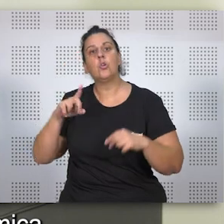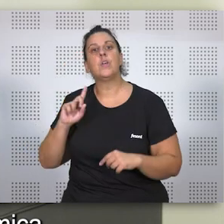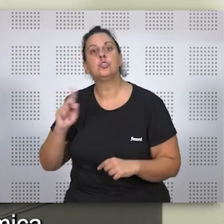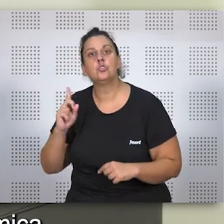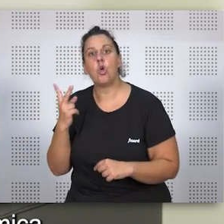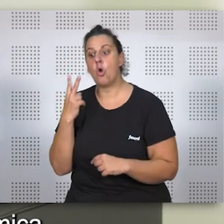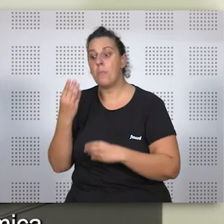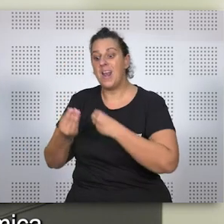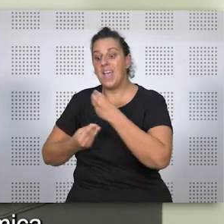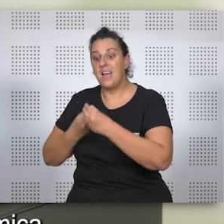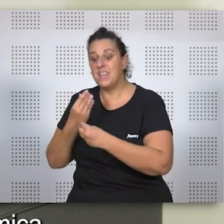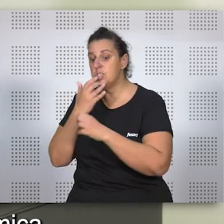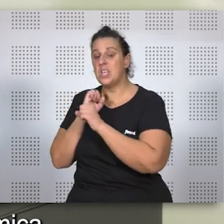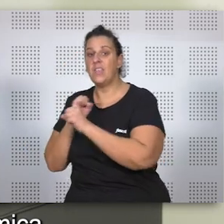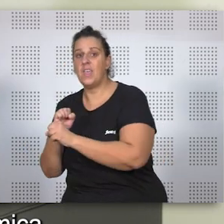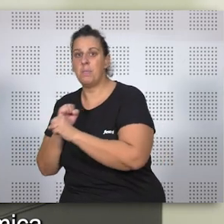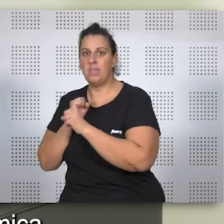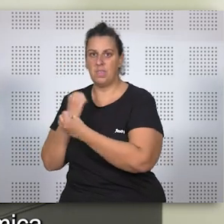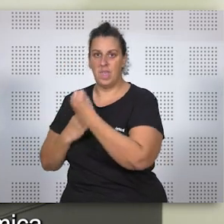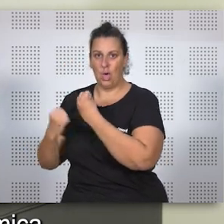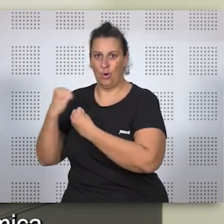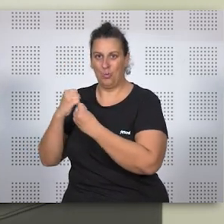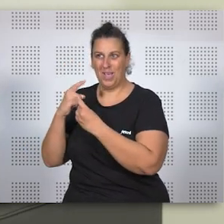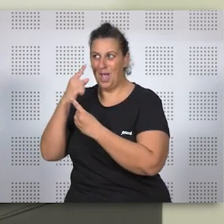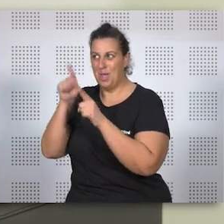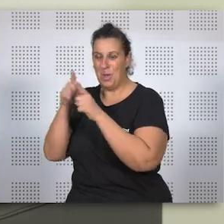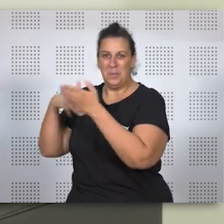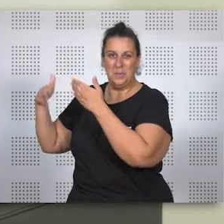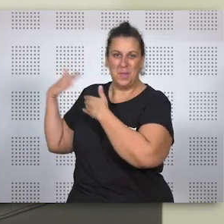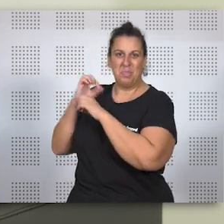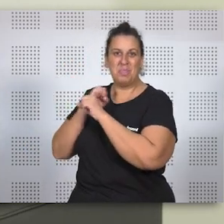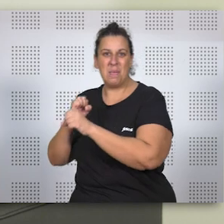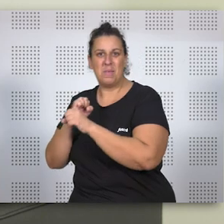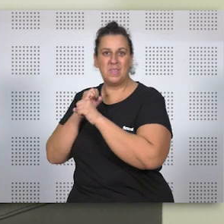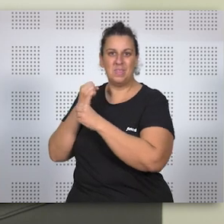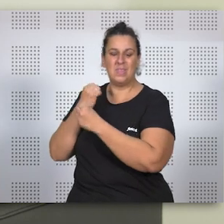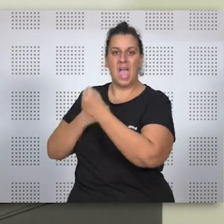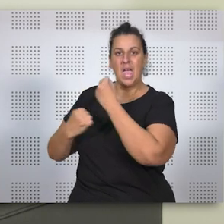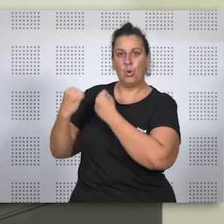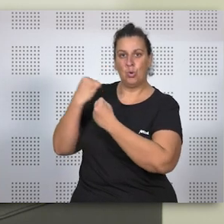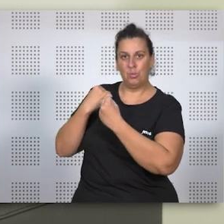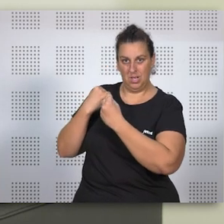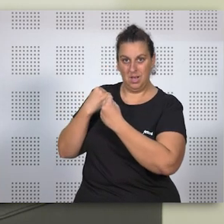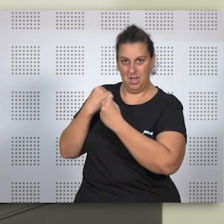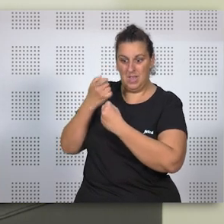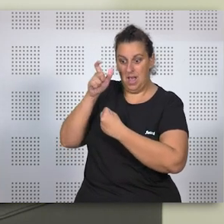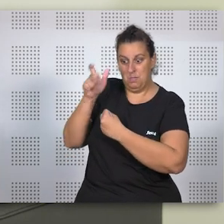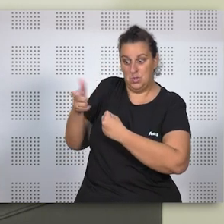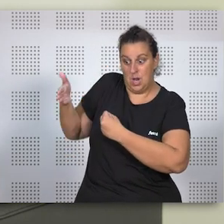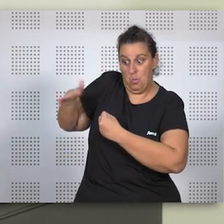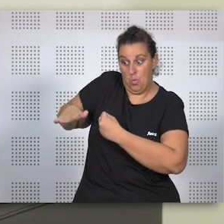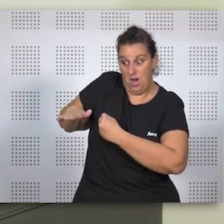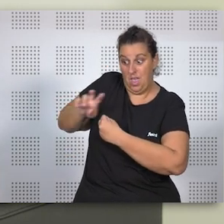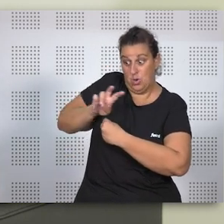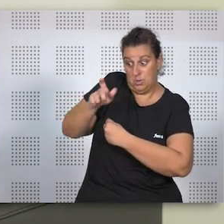que tuviesen una dependencia económica, volvemos al pasado, nos repite un poco, dependencia económica del conviviente, o si no, habría que estar en una situación, pero en una